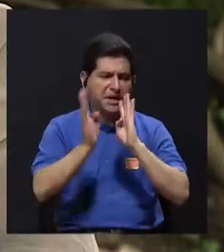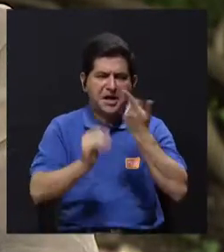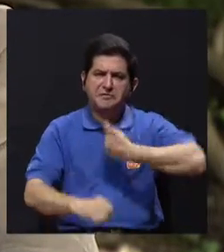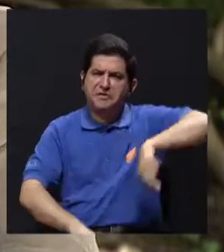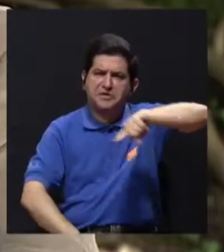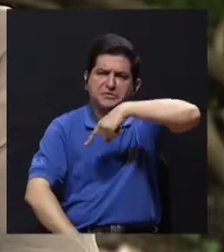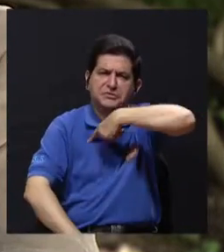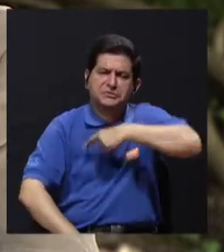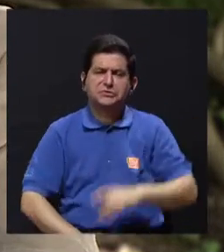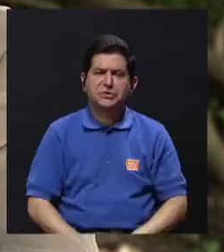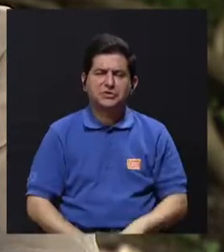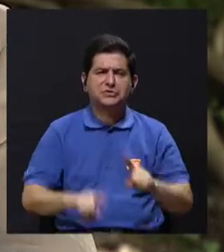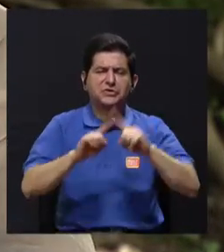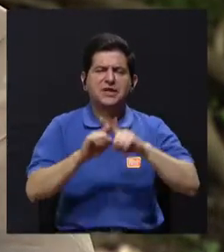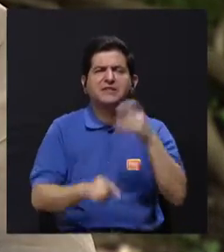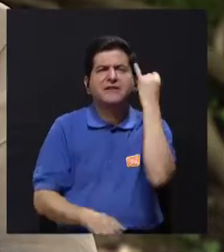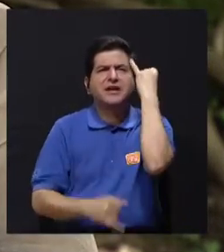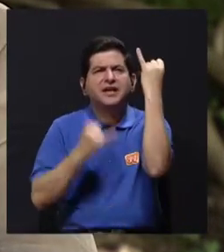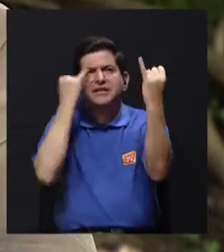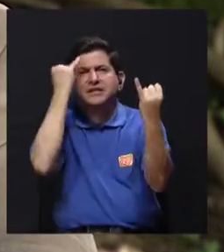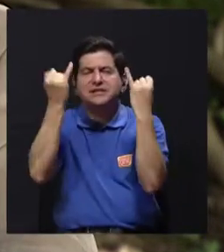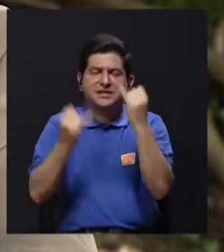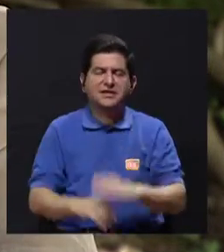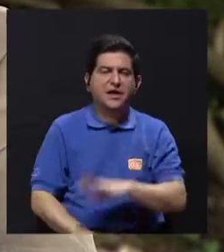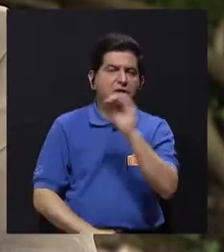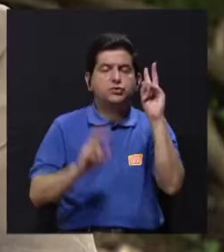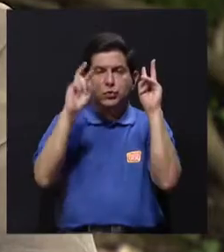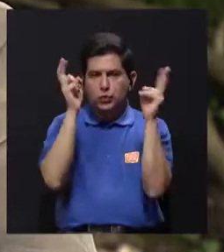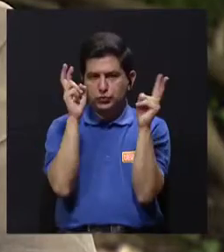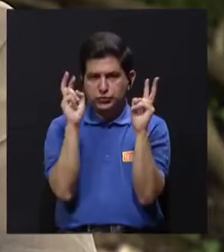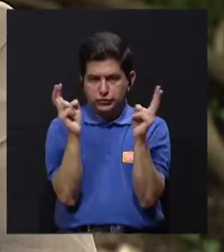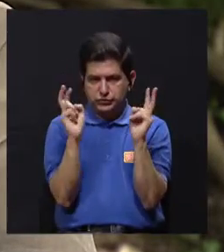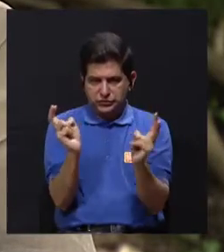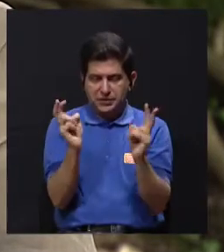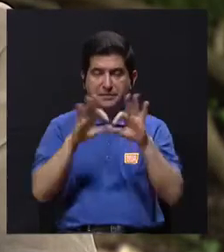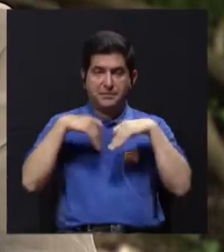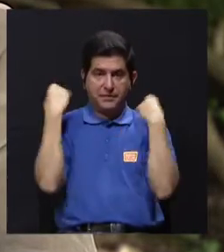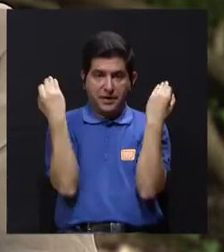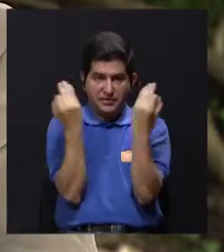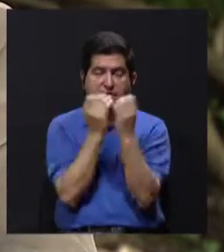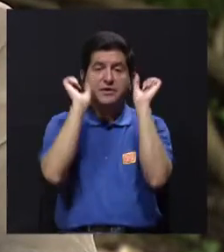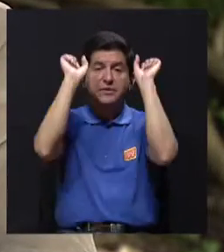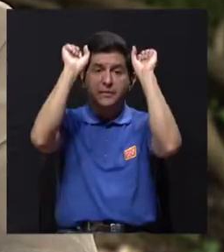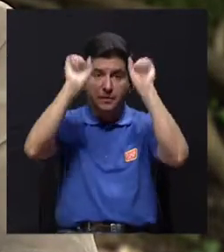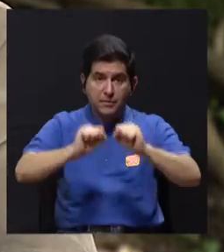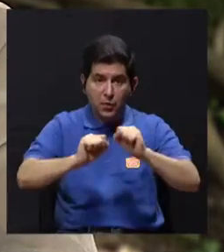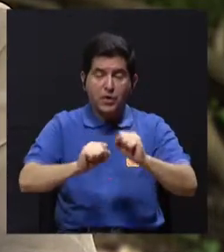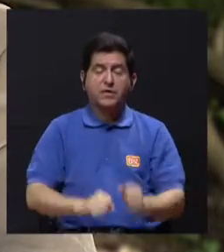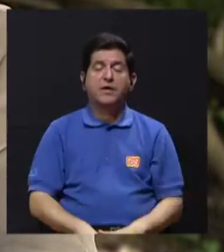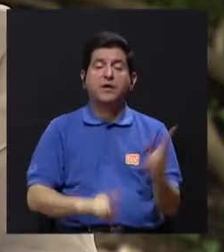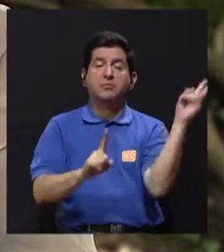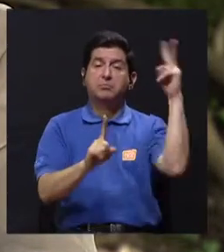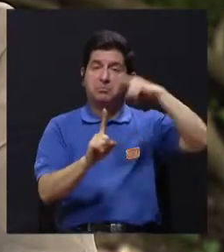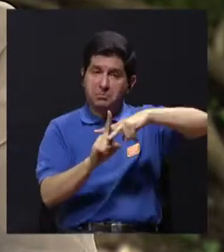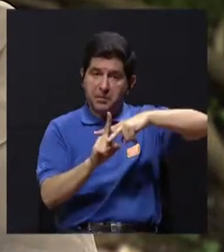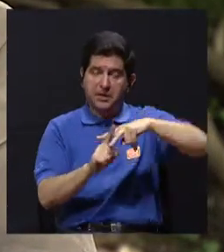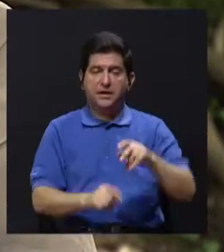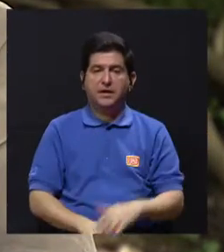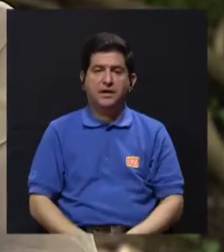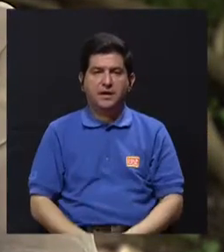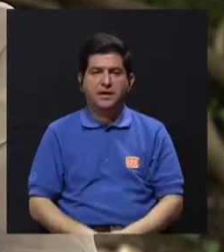conversábamos de algunos tips, ¿verdad?, o algunos tópicos que las familias pueden emplear